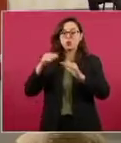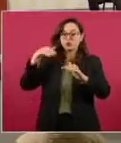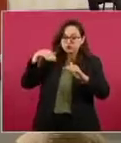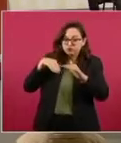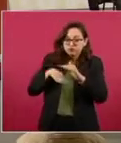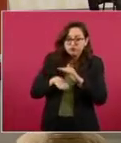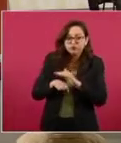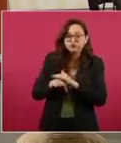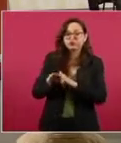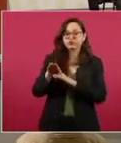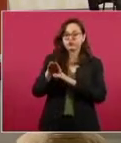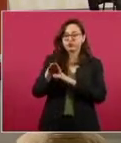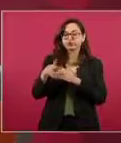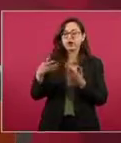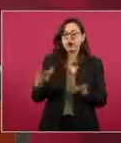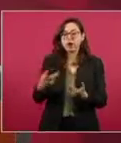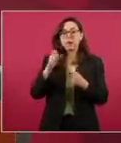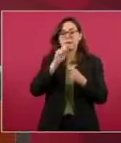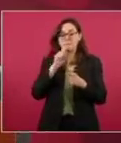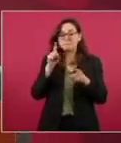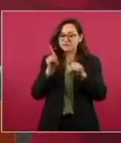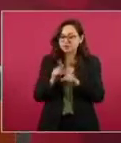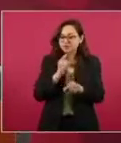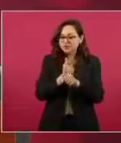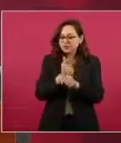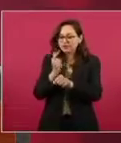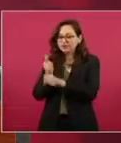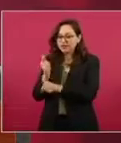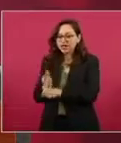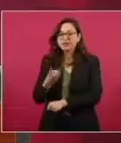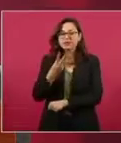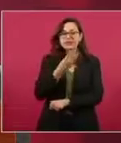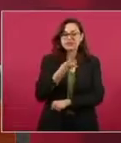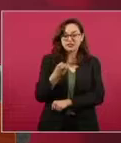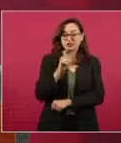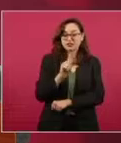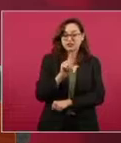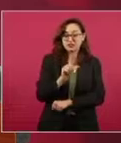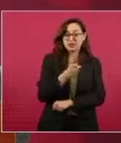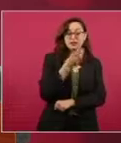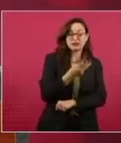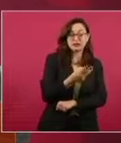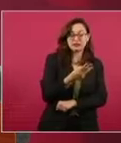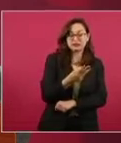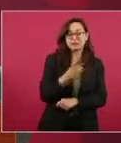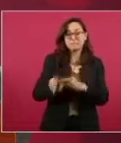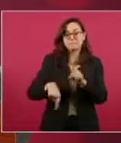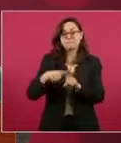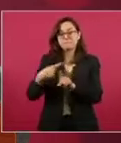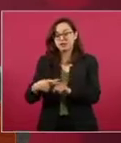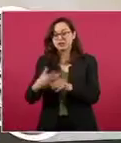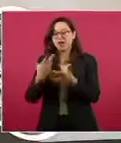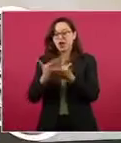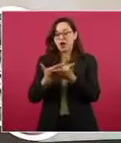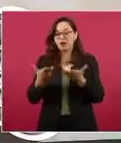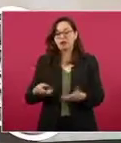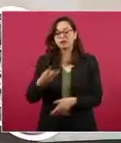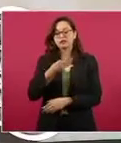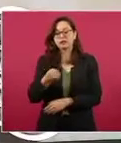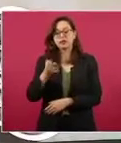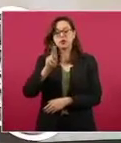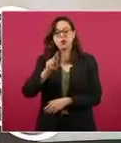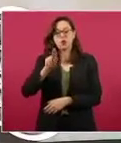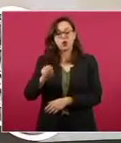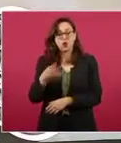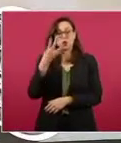sumergidas, pasamos de 373 a 384. En